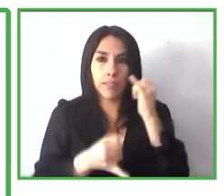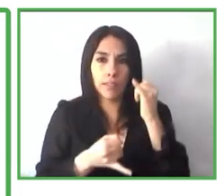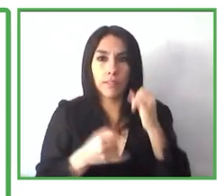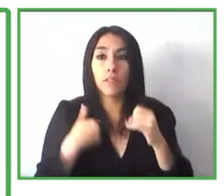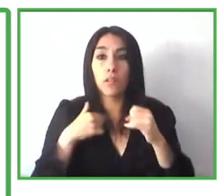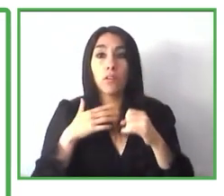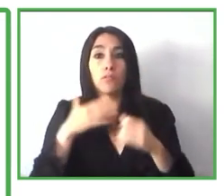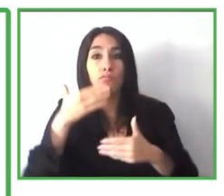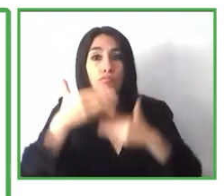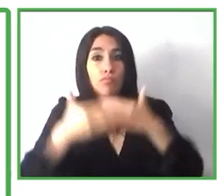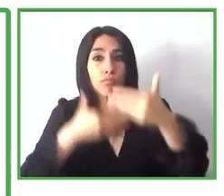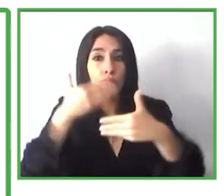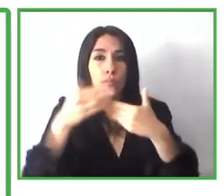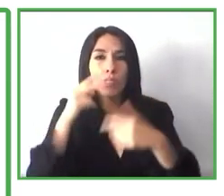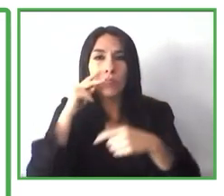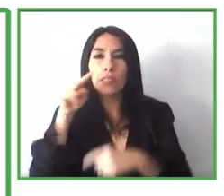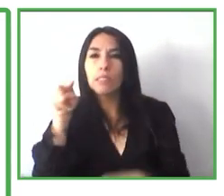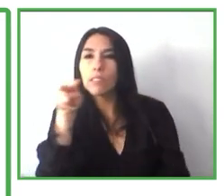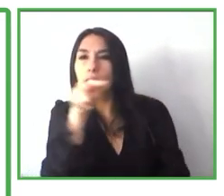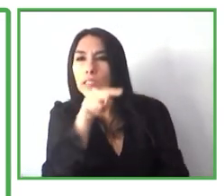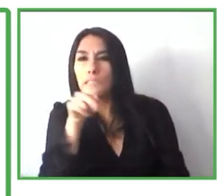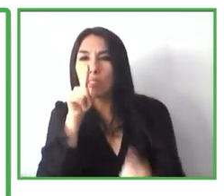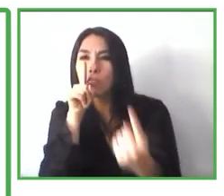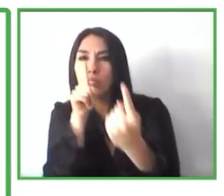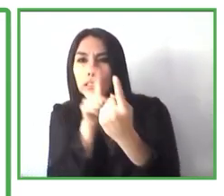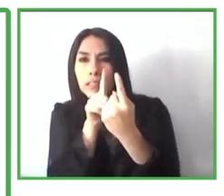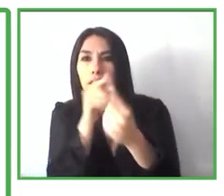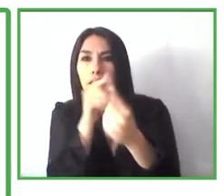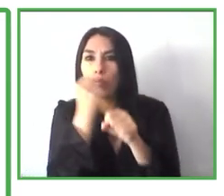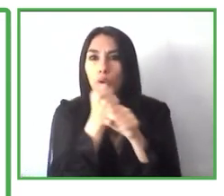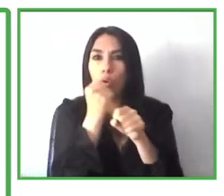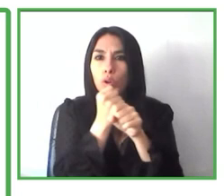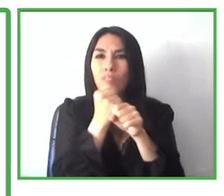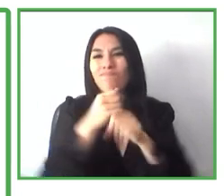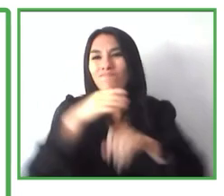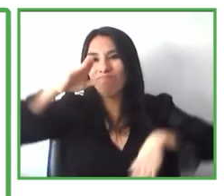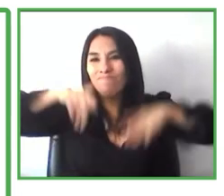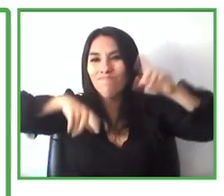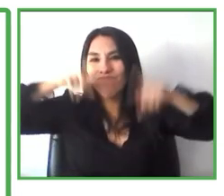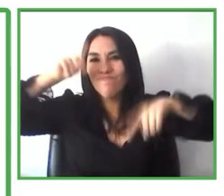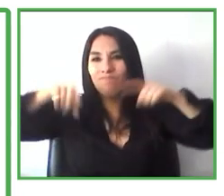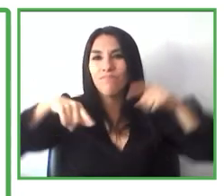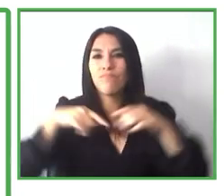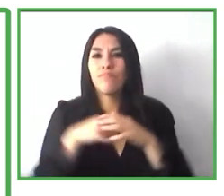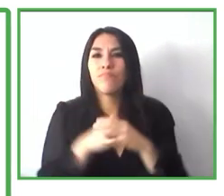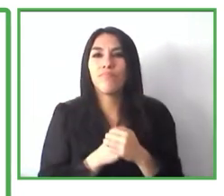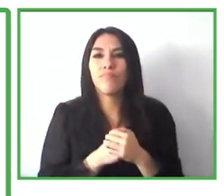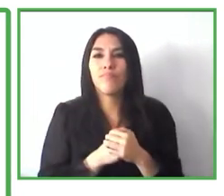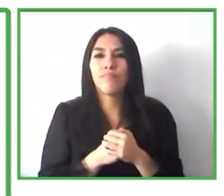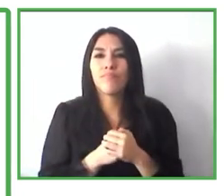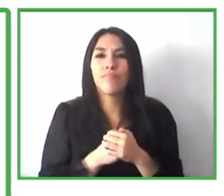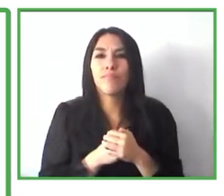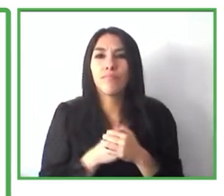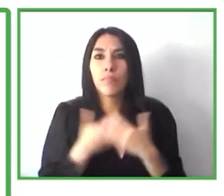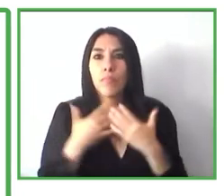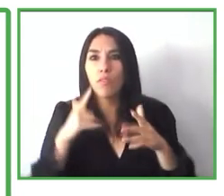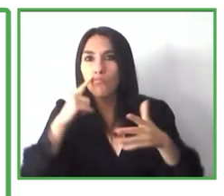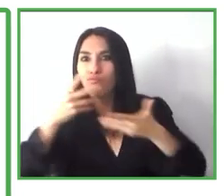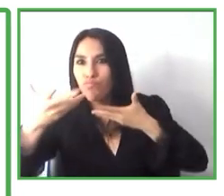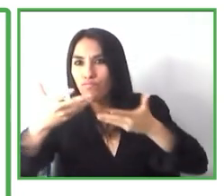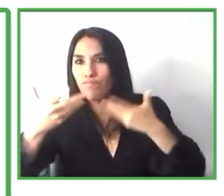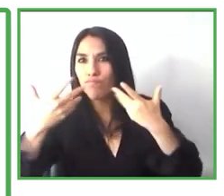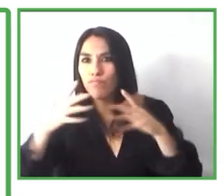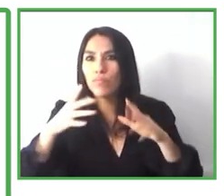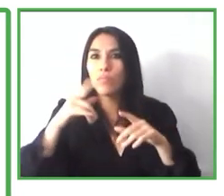mensuales con el cliente en su trabajo y a veces con el cliente y su encargado. Así podemos apoyar tanto al cliente